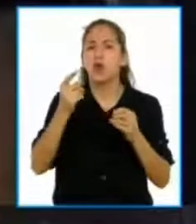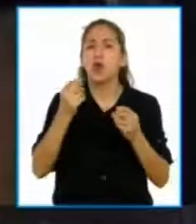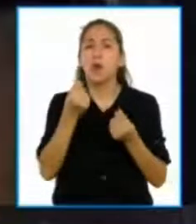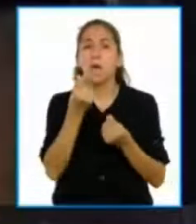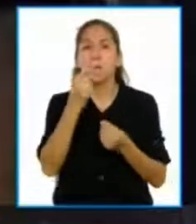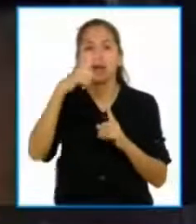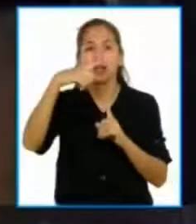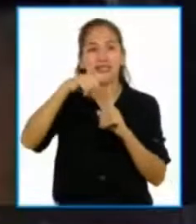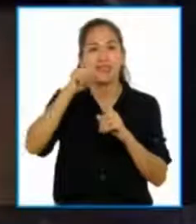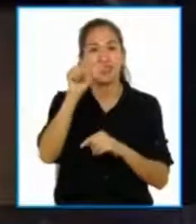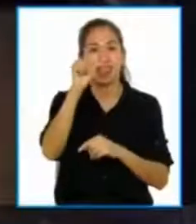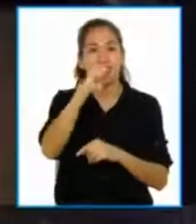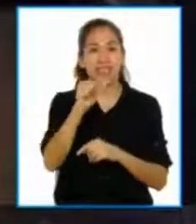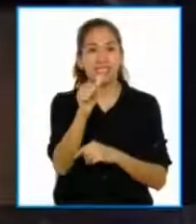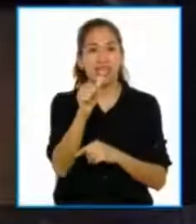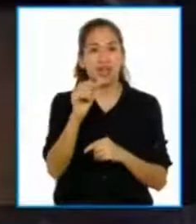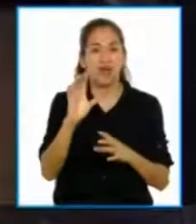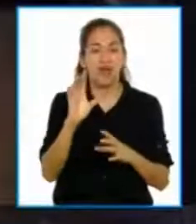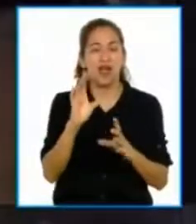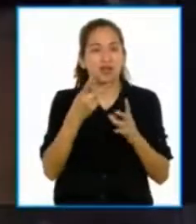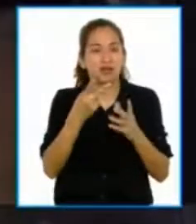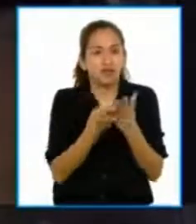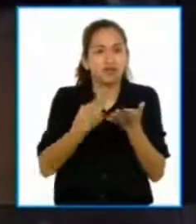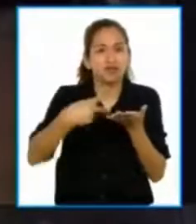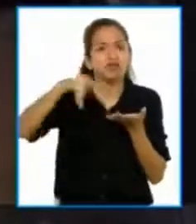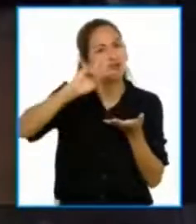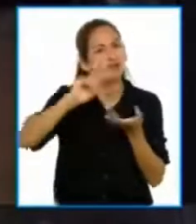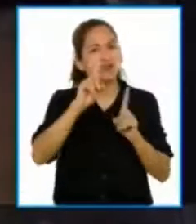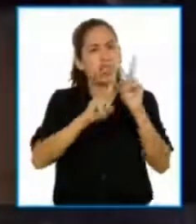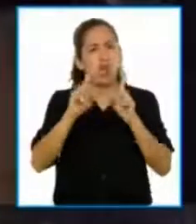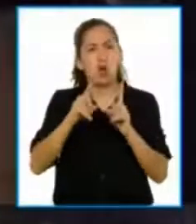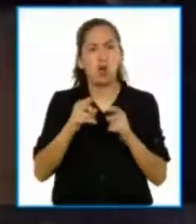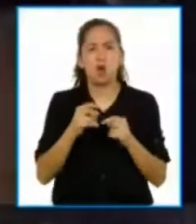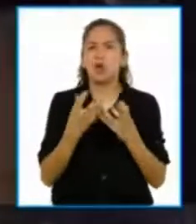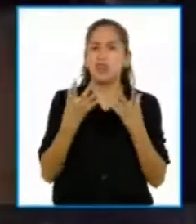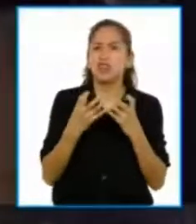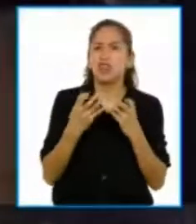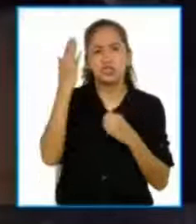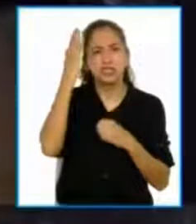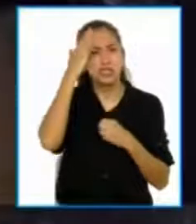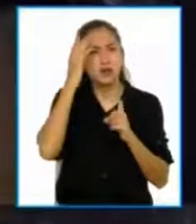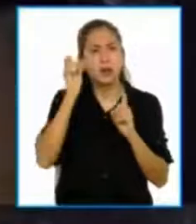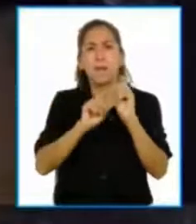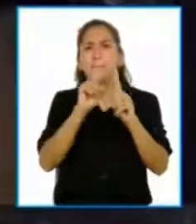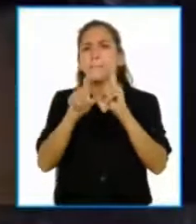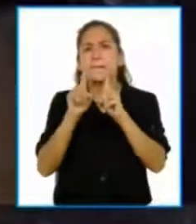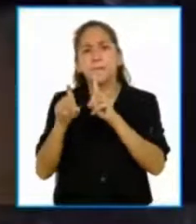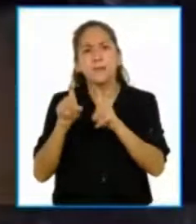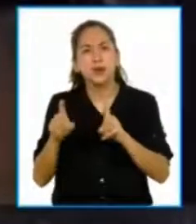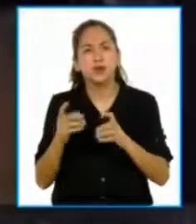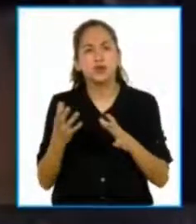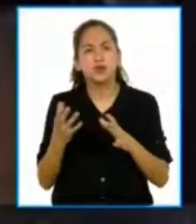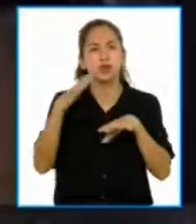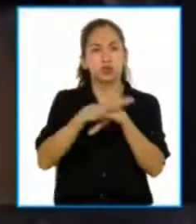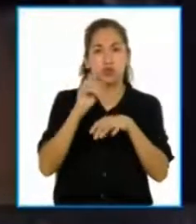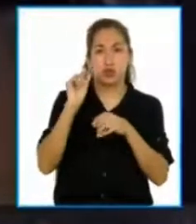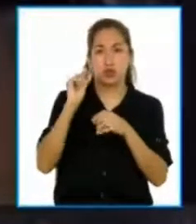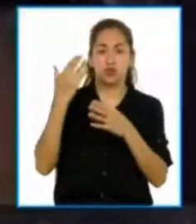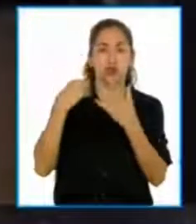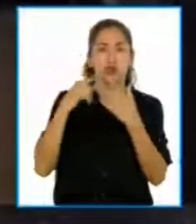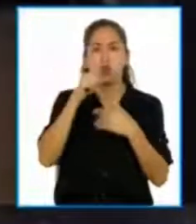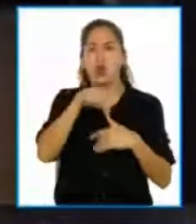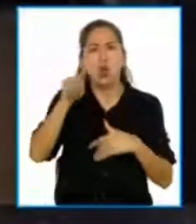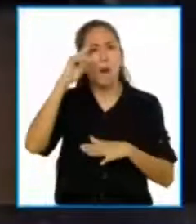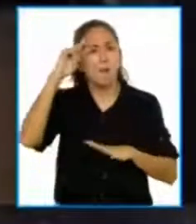Que era algo que en realidad muchas asociaciones de empresarios venían haciendo las consultas a los medios de comunicación en estos días. Su